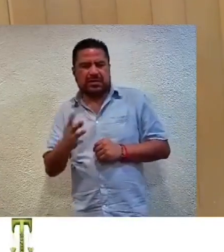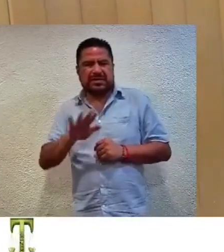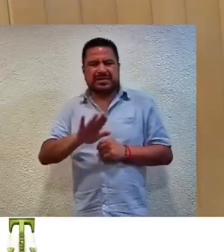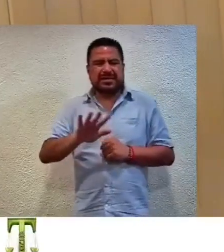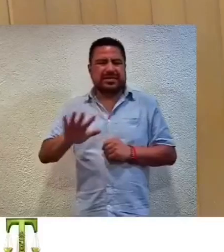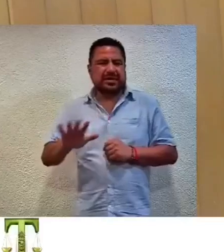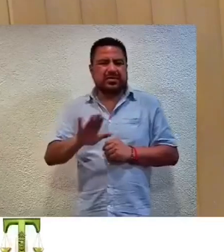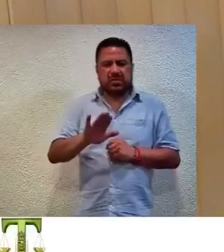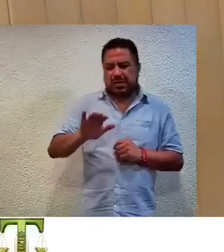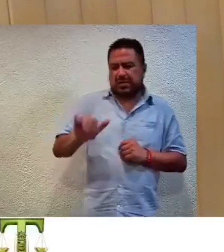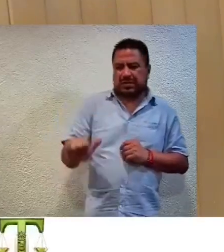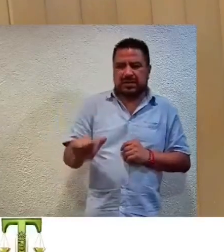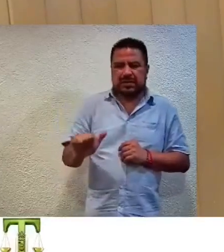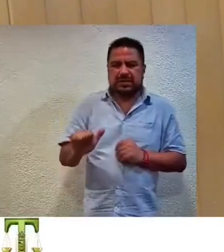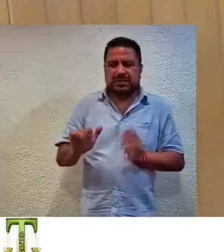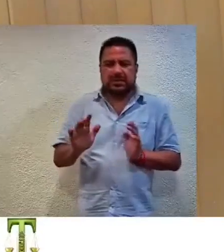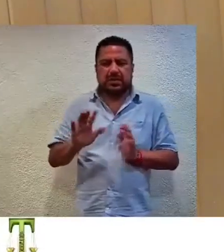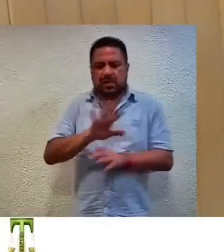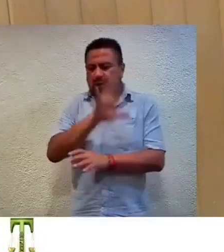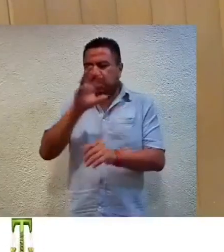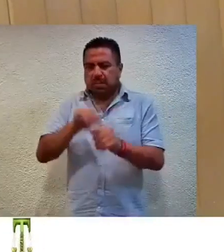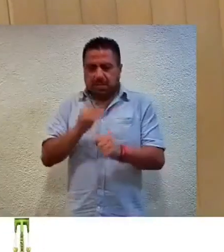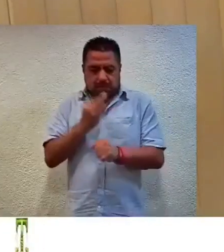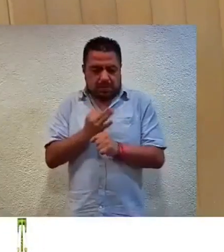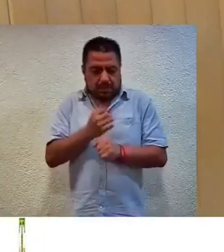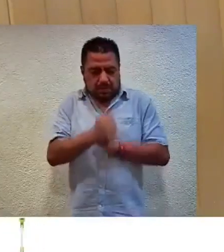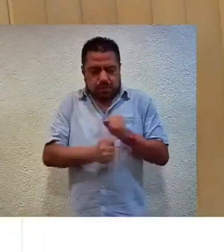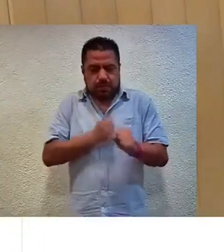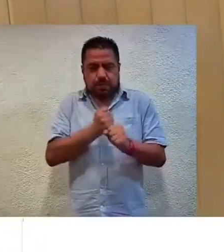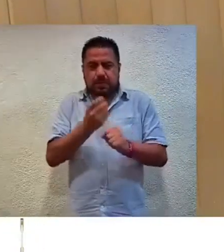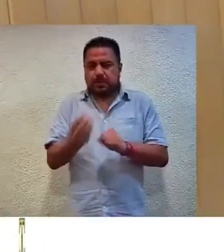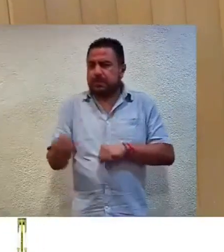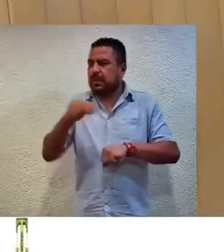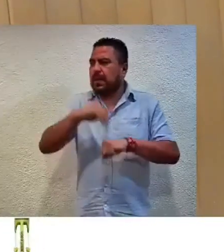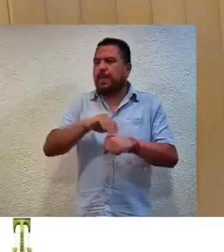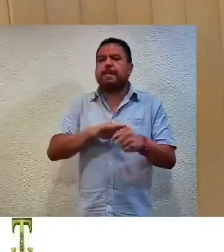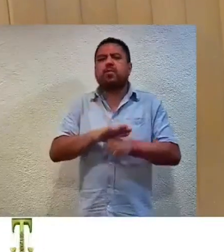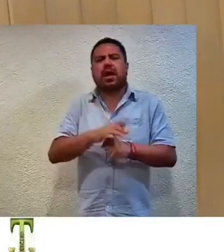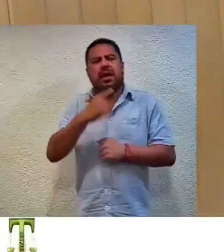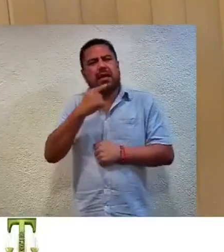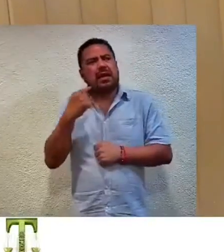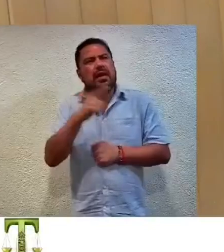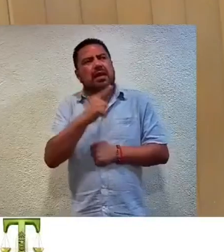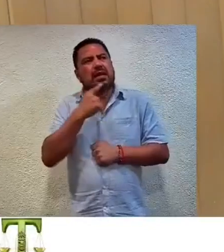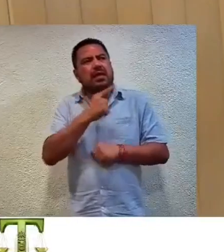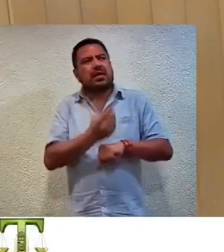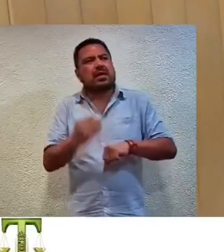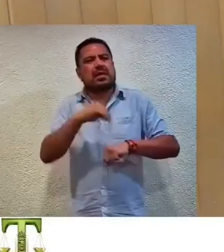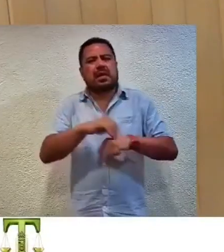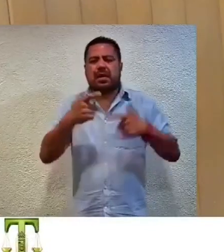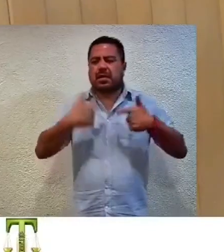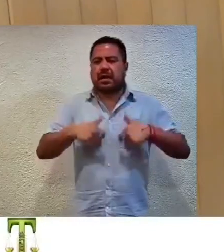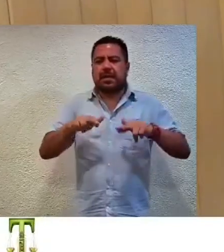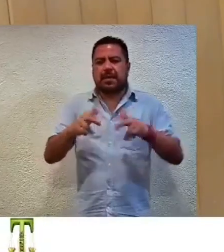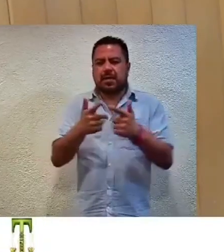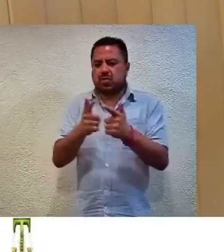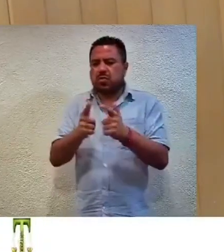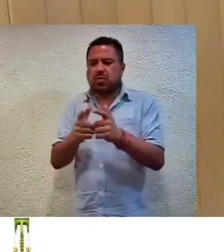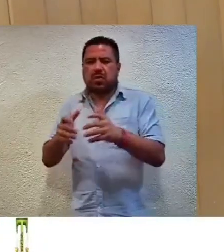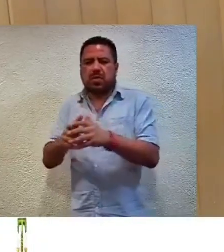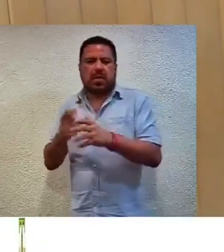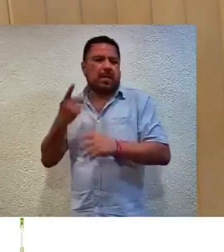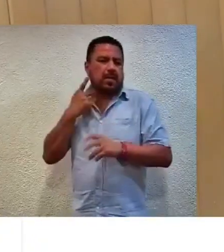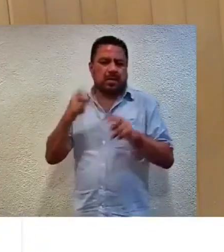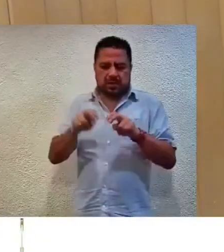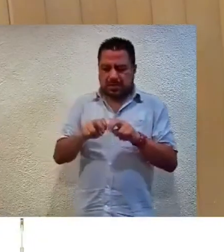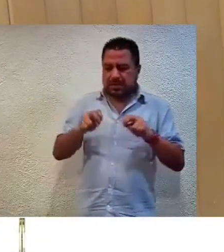y 056, todos de este año, integrados por motivo de las demandas promovidas por los representantes partidistas ante el Consejo